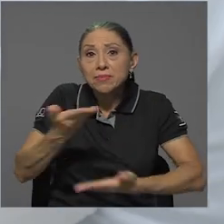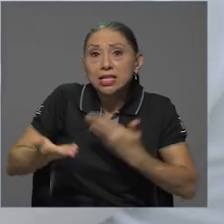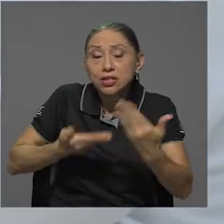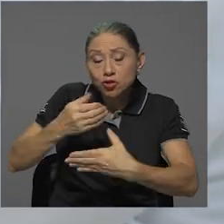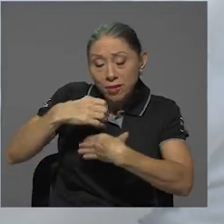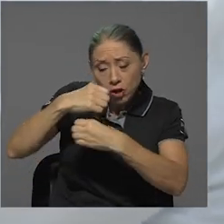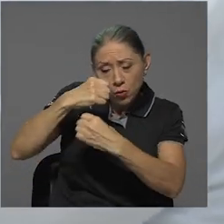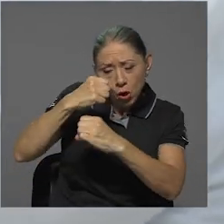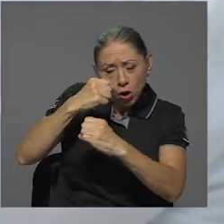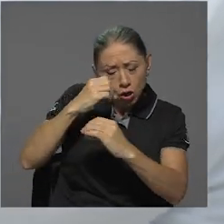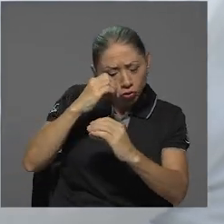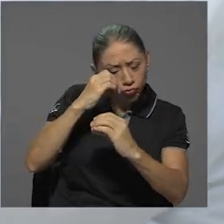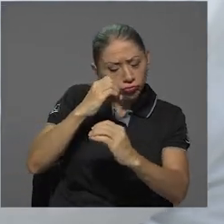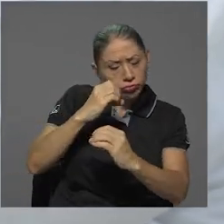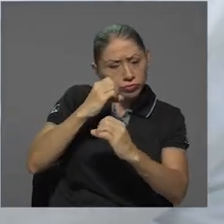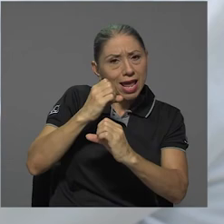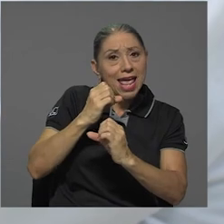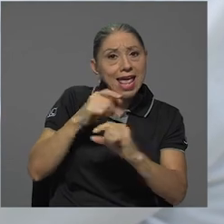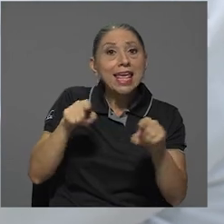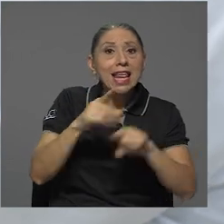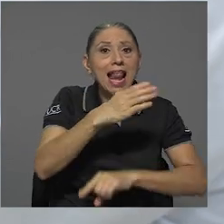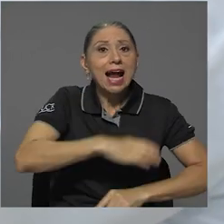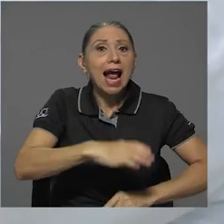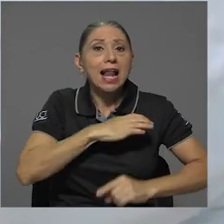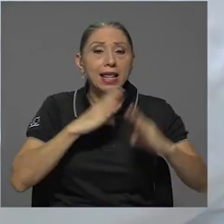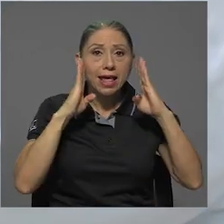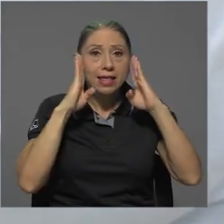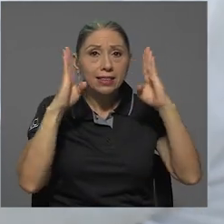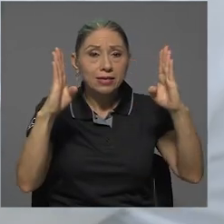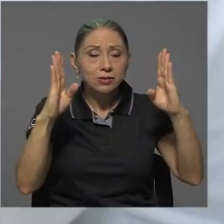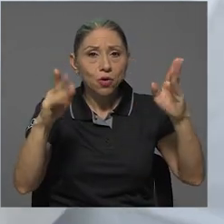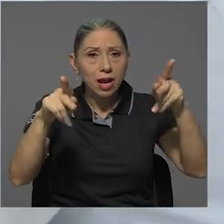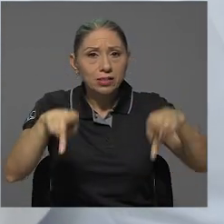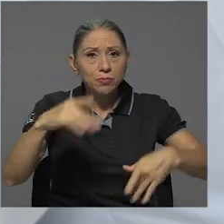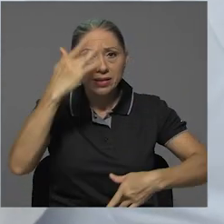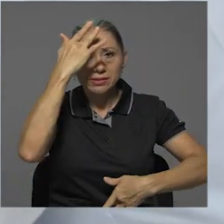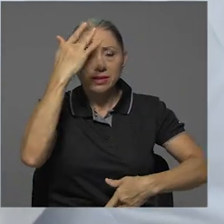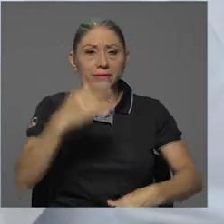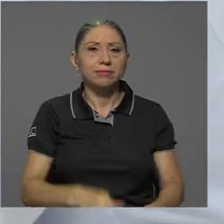servicios microbiológicos y la calidad de atención de salud a los pacientes.